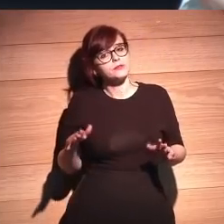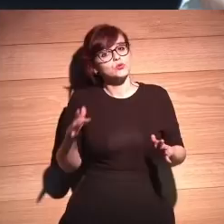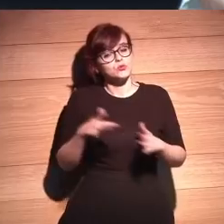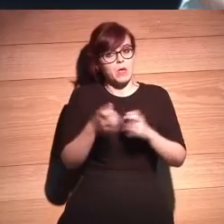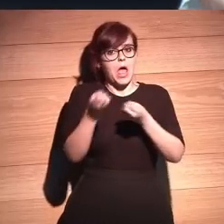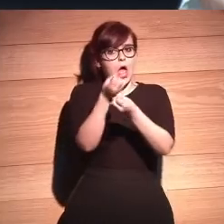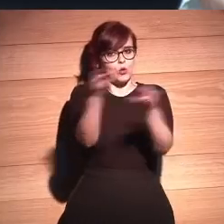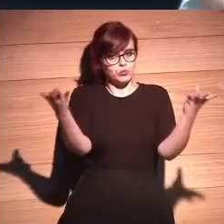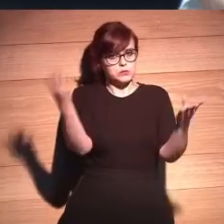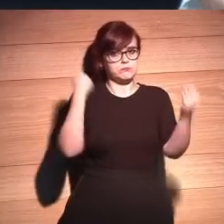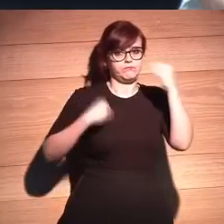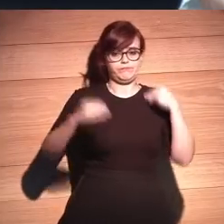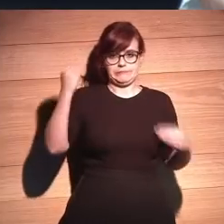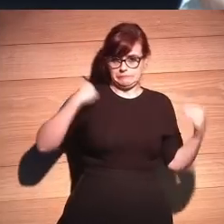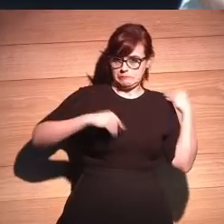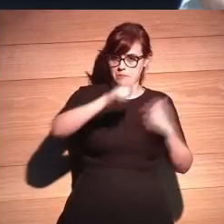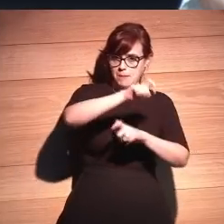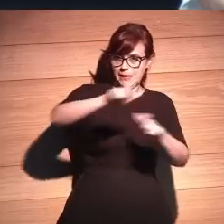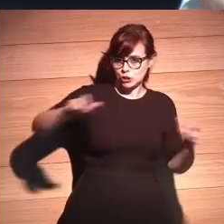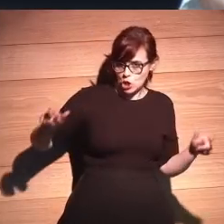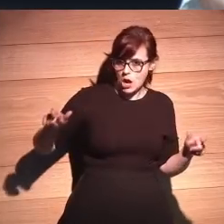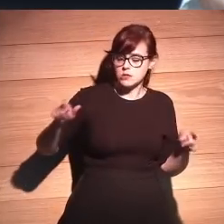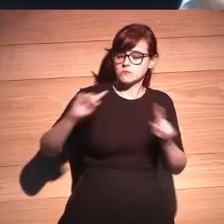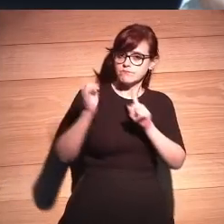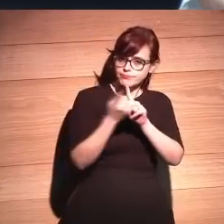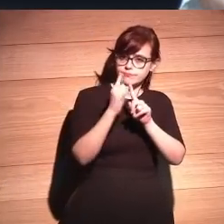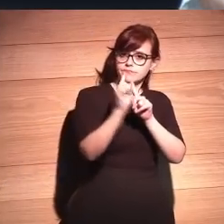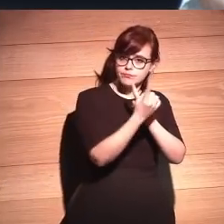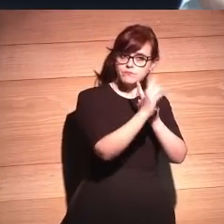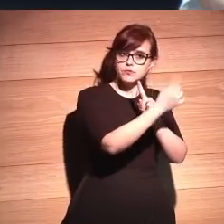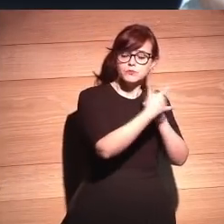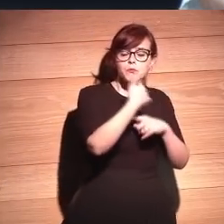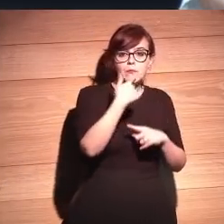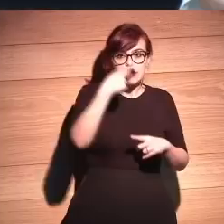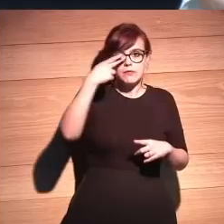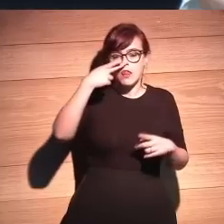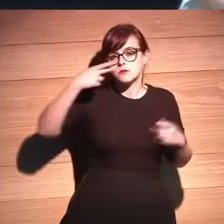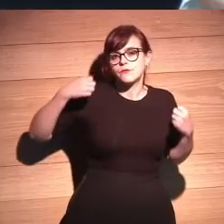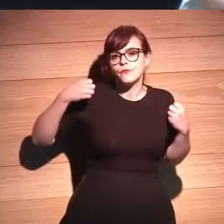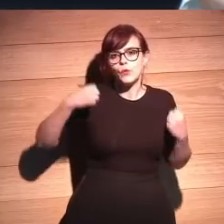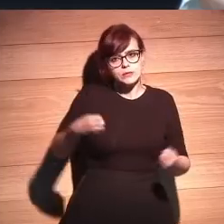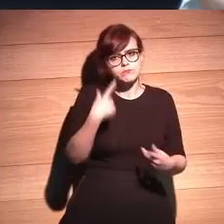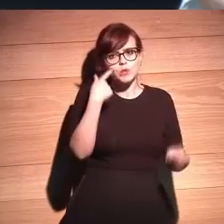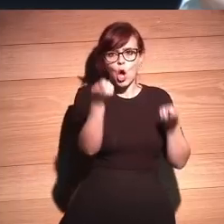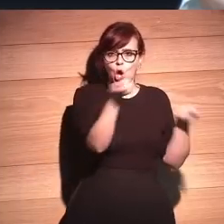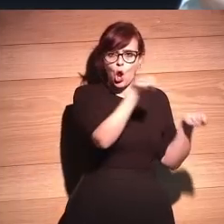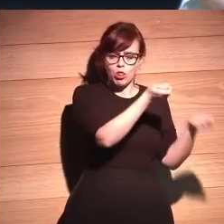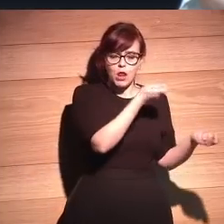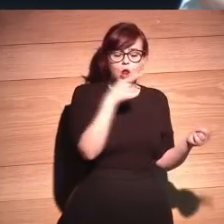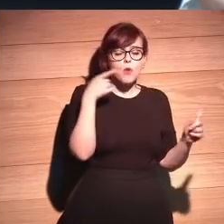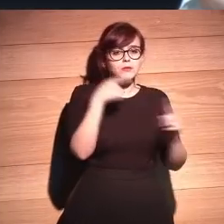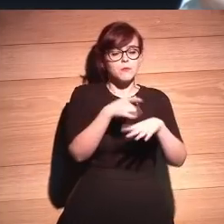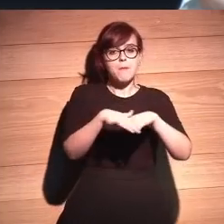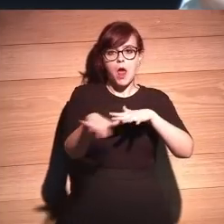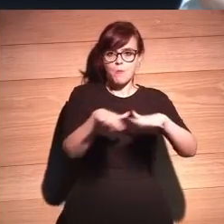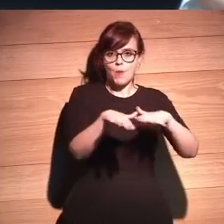varias personas que han mostrado abierto interés en coordinarse para